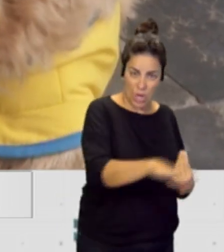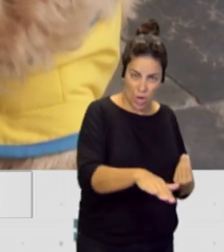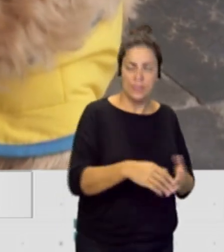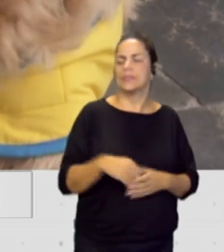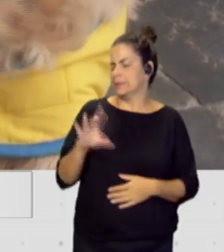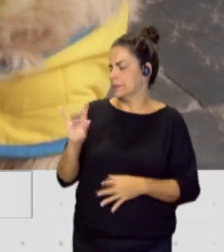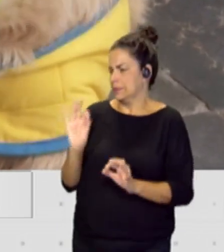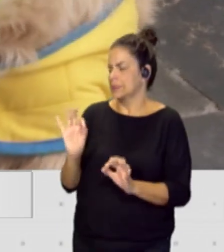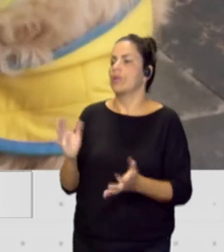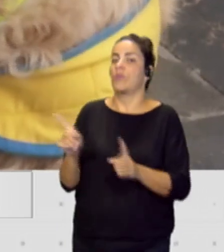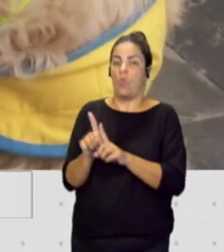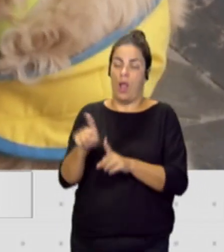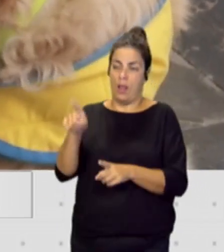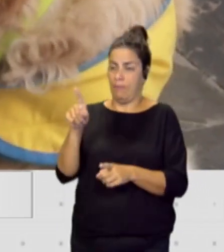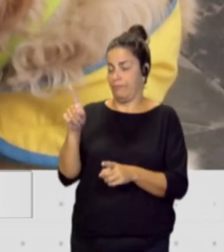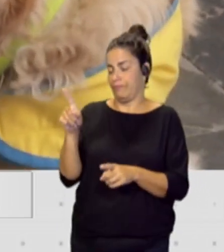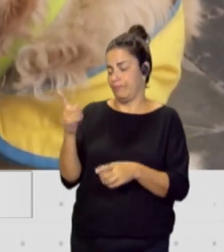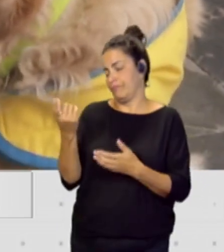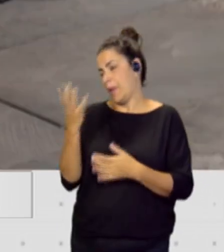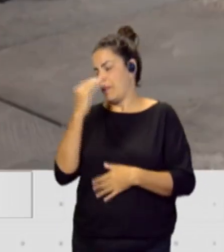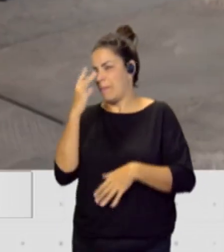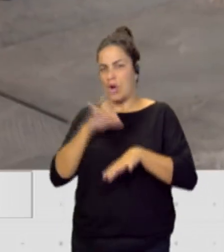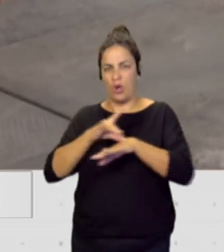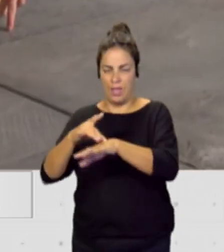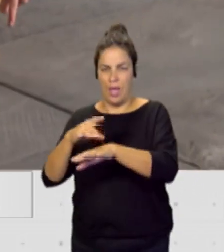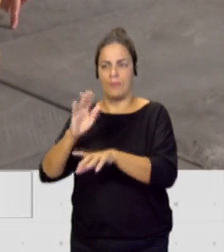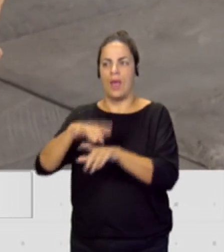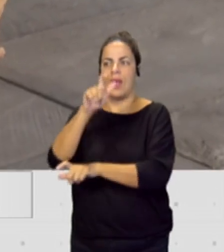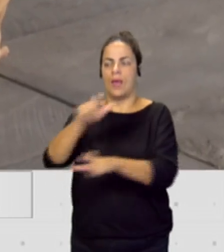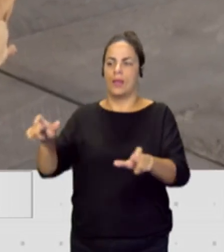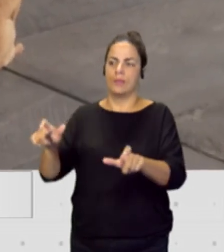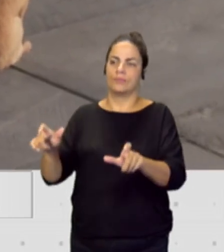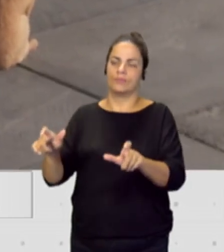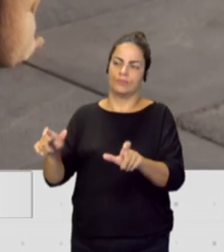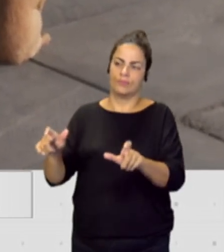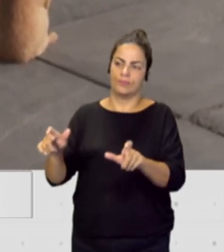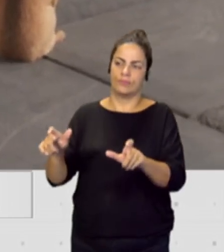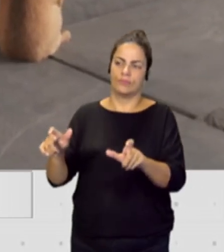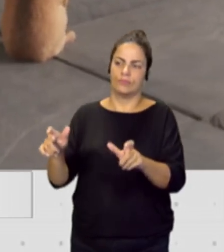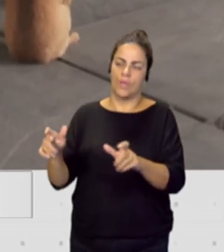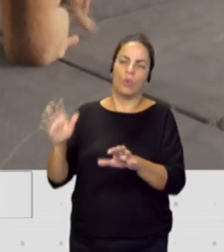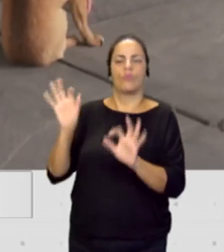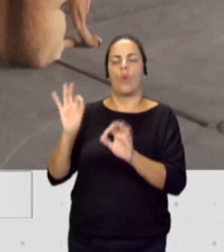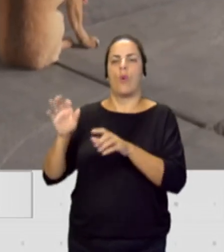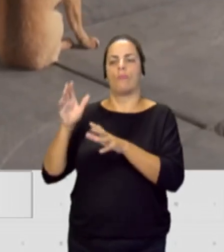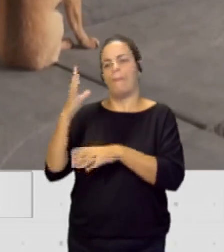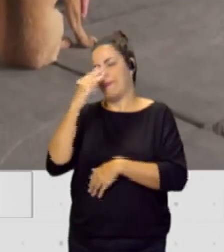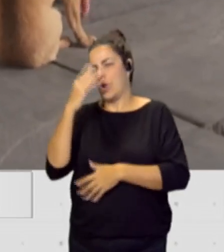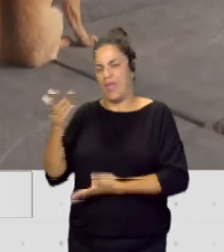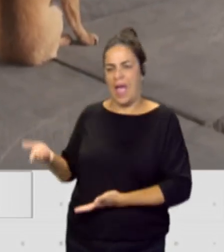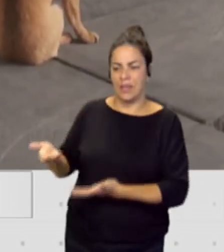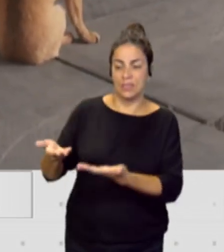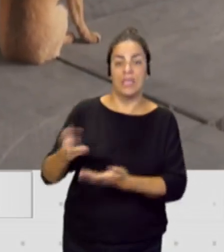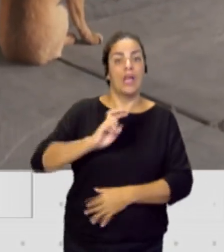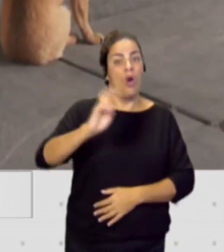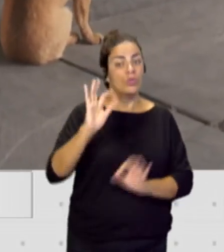asistencia, como bien decías, el perro guía entre las otras tipologías de perros de asistencia, luego están los perros de terapia que son los grandes